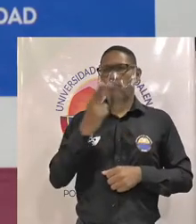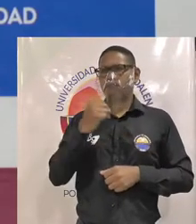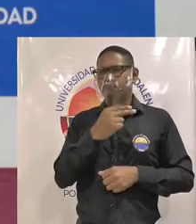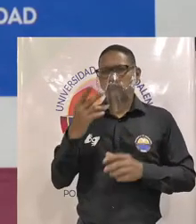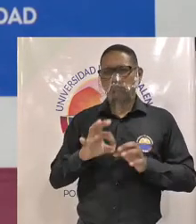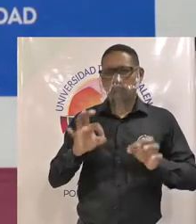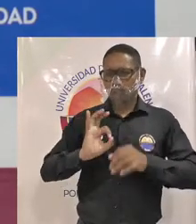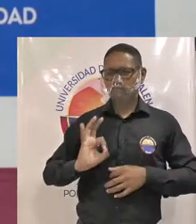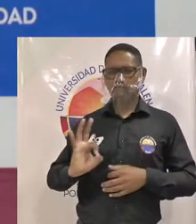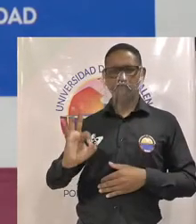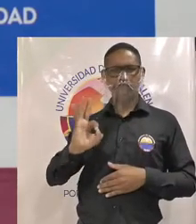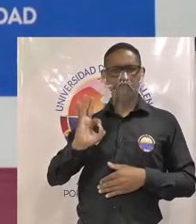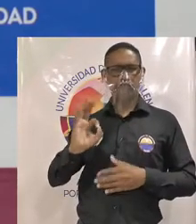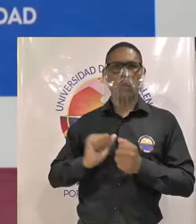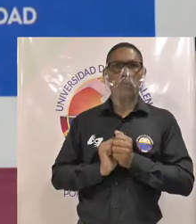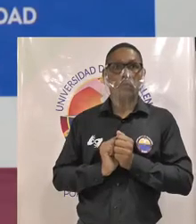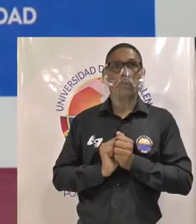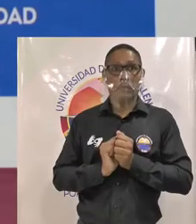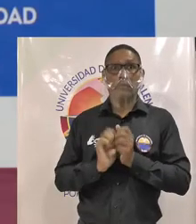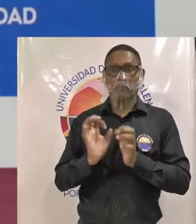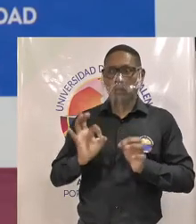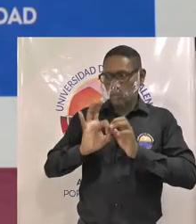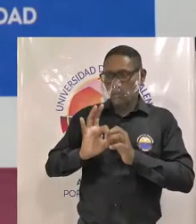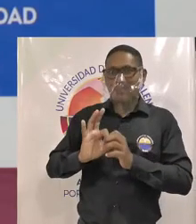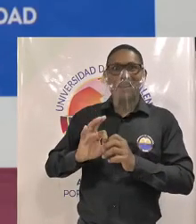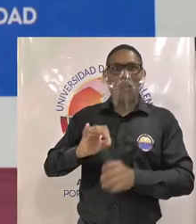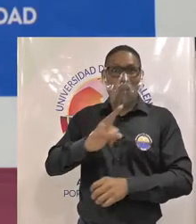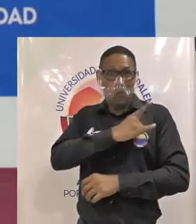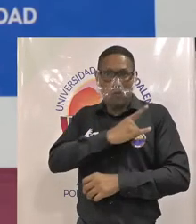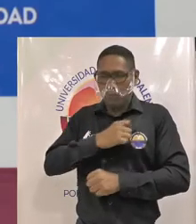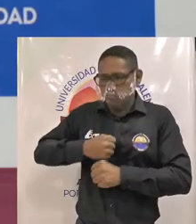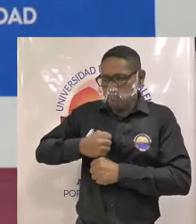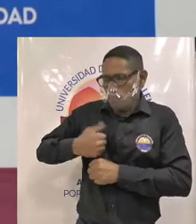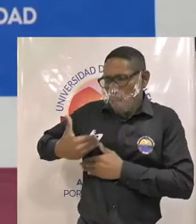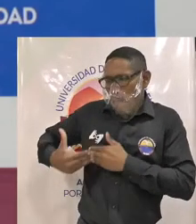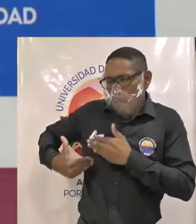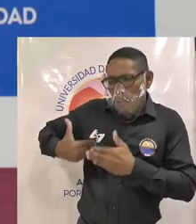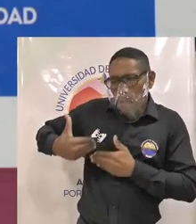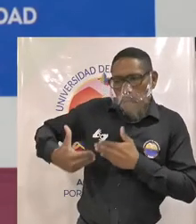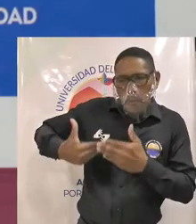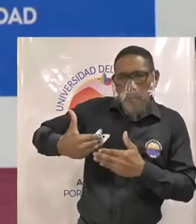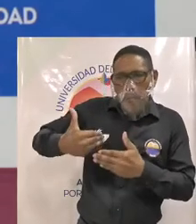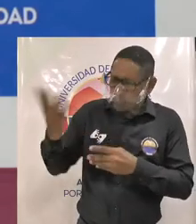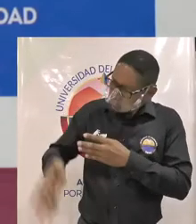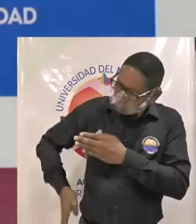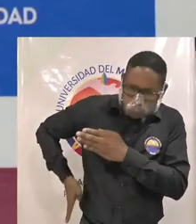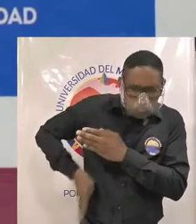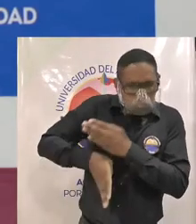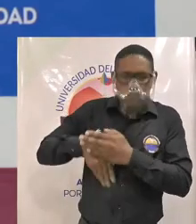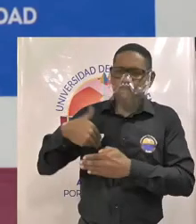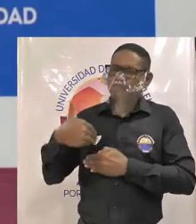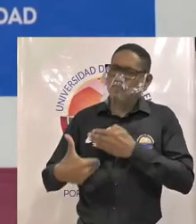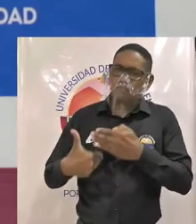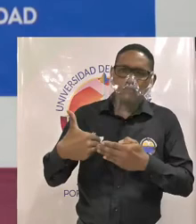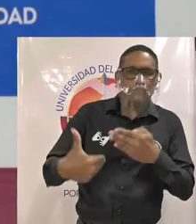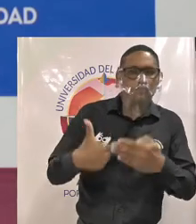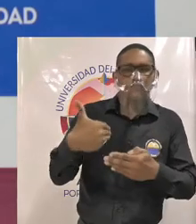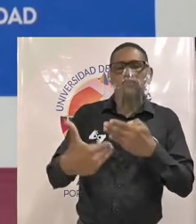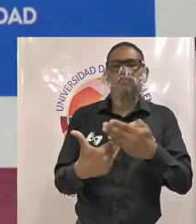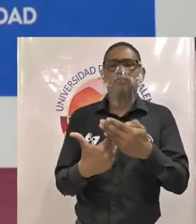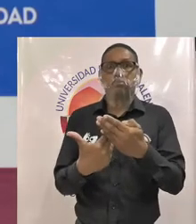calidad continuar con el trabajo que la universidad viene haciendo en ese orden de ideas pues digamos queremos